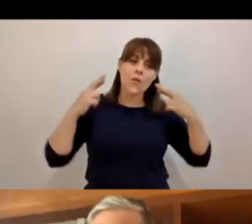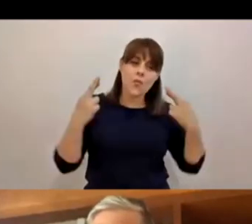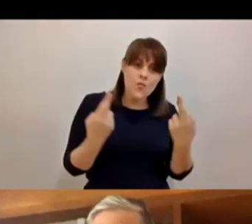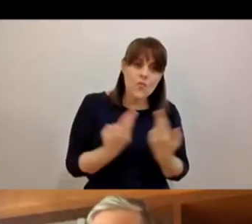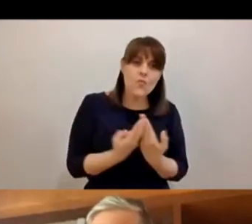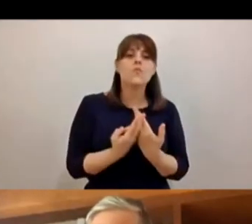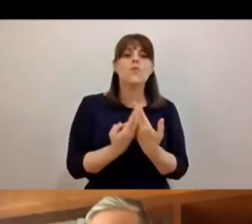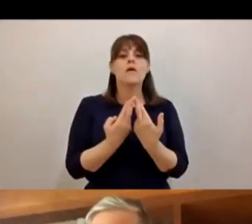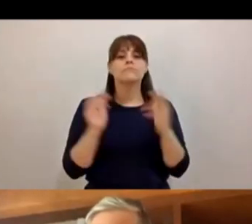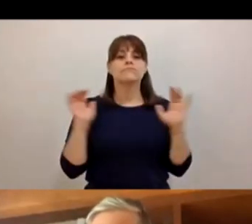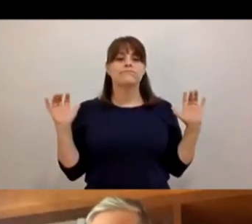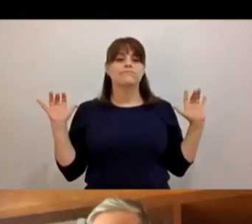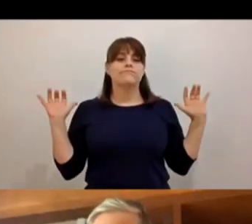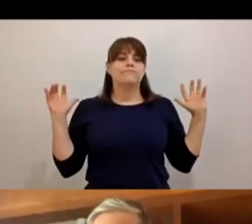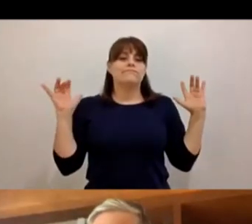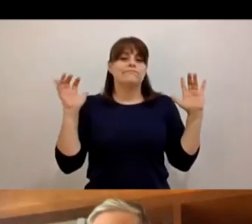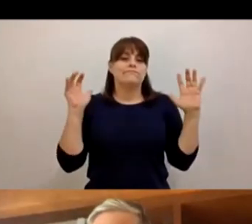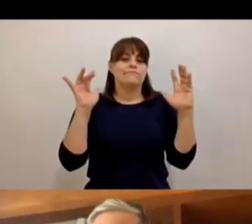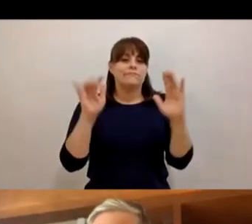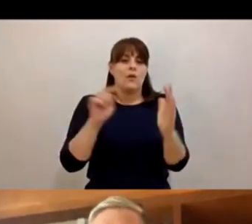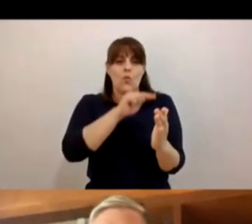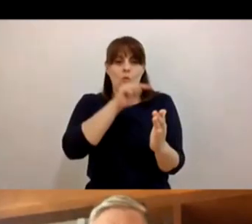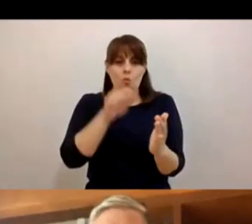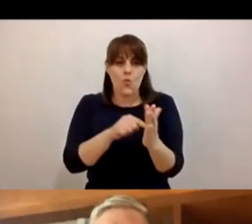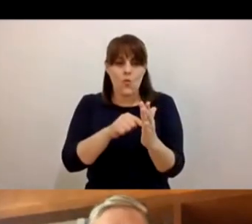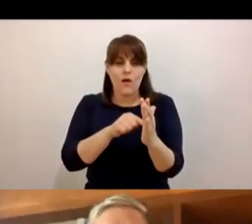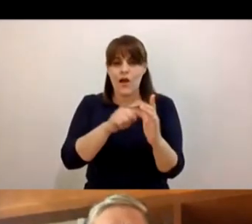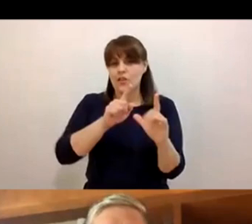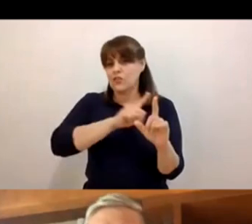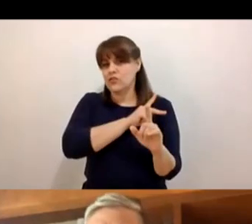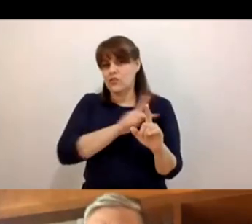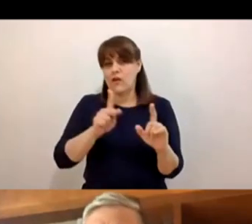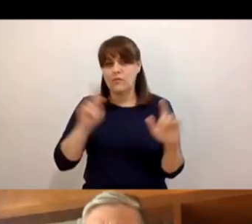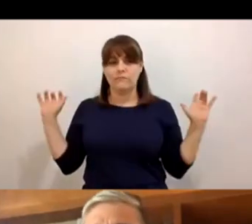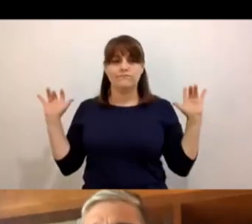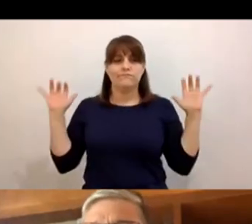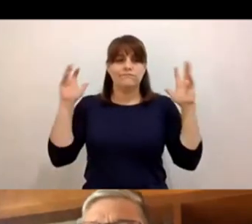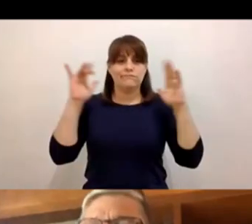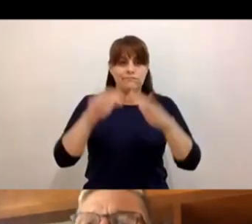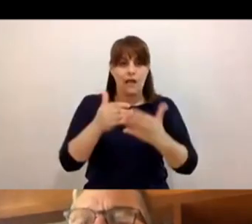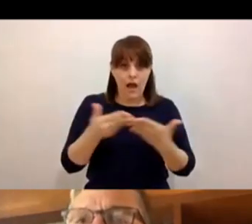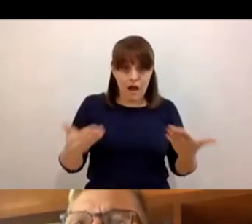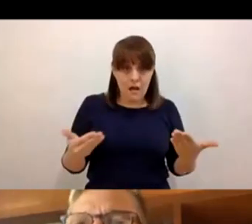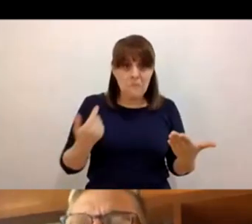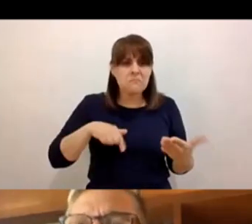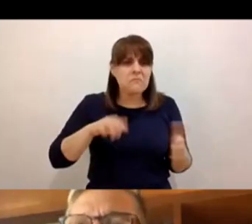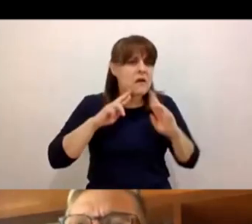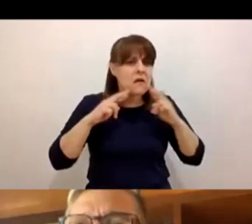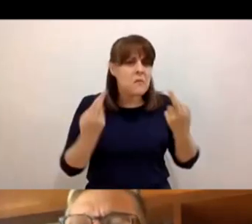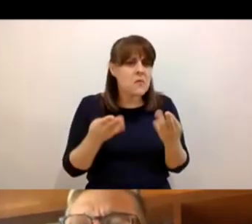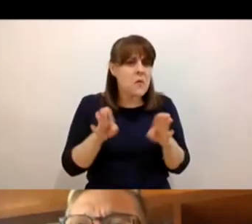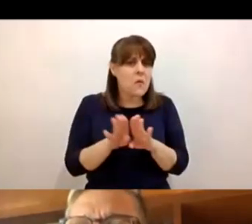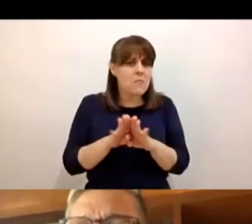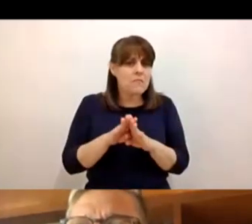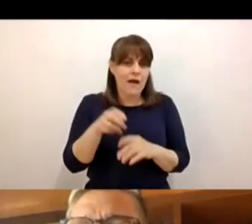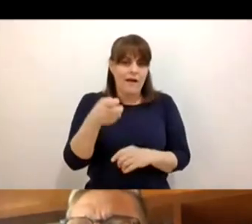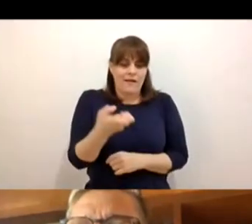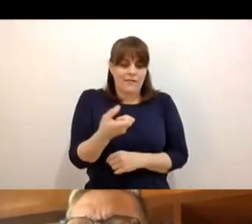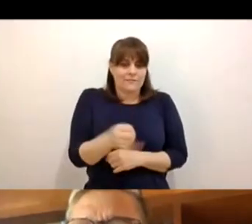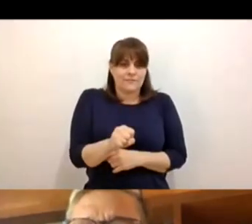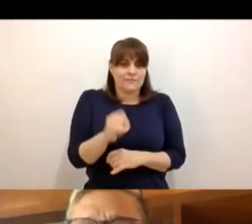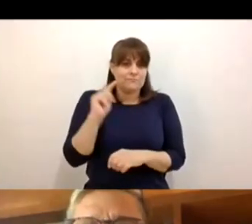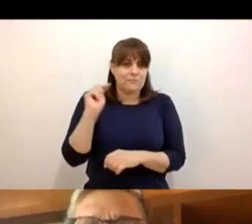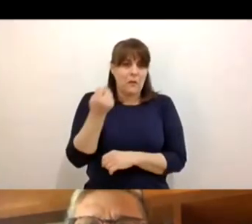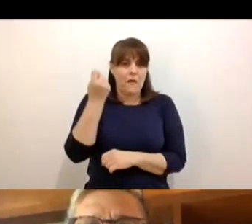donde se tenían que trasladar todos a un punto de la geografía nacional, ahora nos podemos reunir con una enorme facilidad. Y